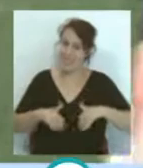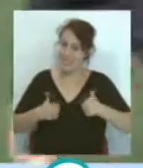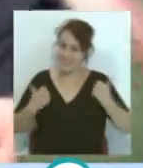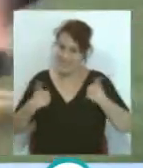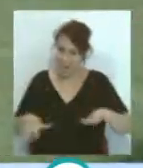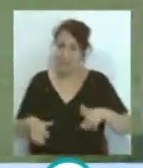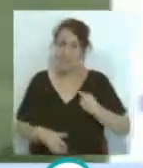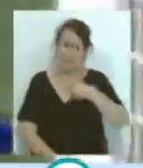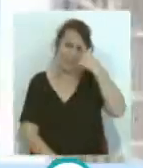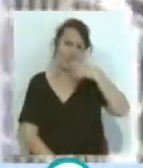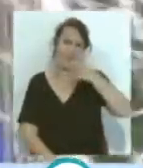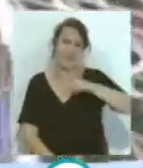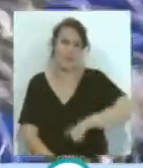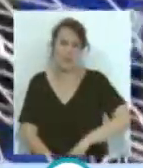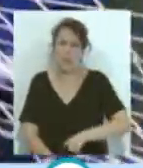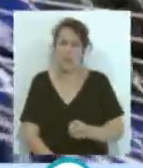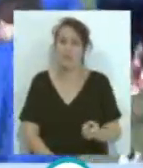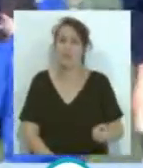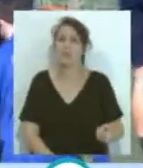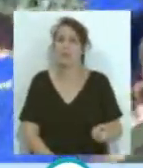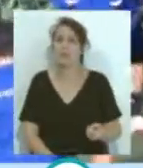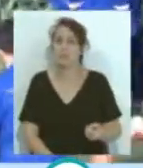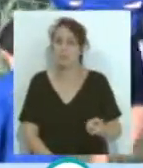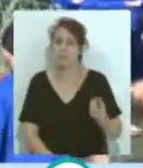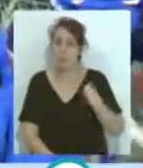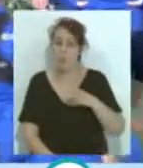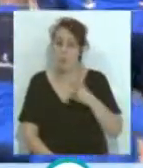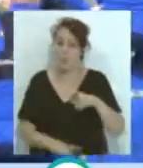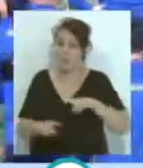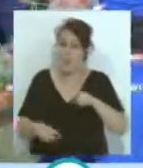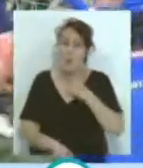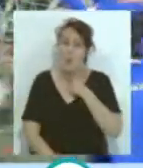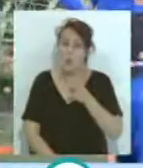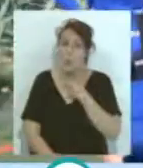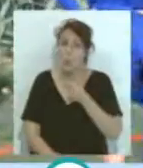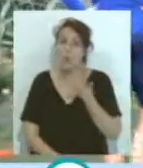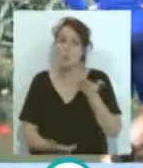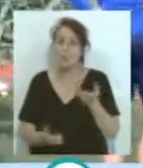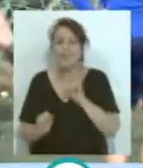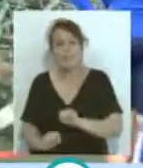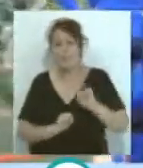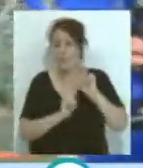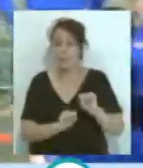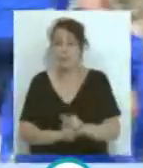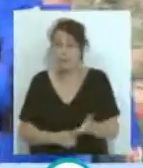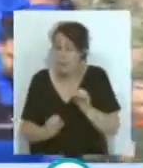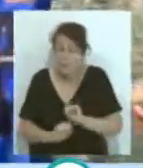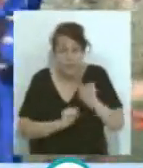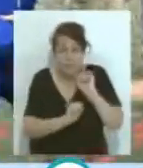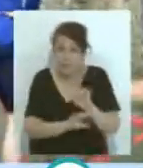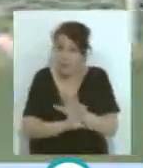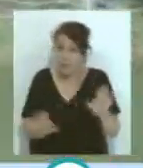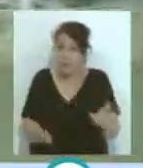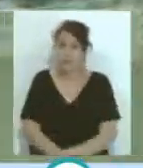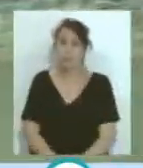también... ...valga la redundancia... ...lo que le gusta al entrenador... ...que es defender... ...defender... ...aparte...